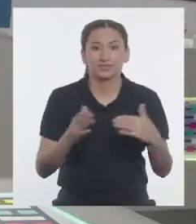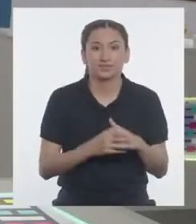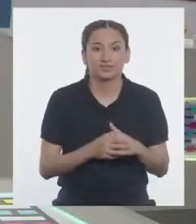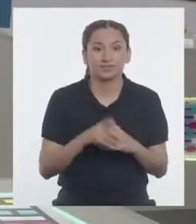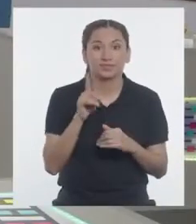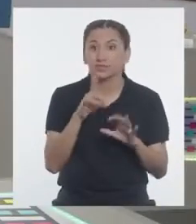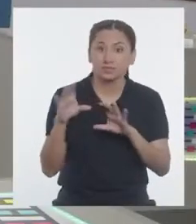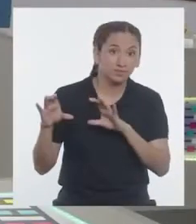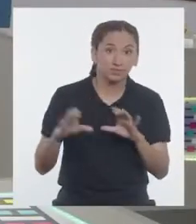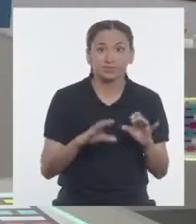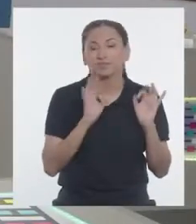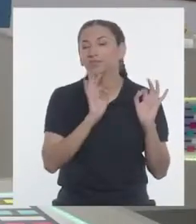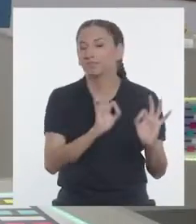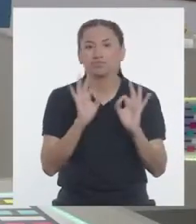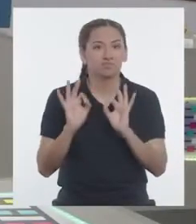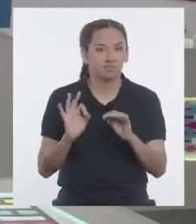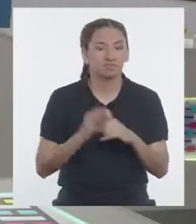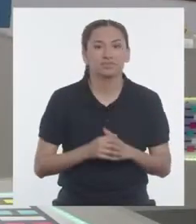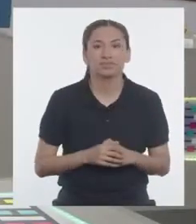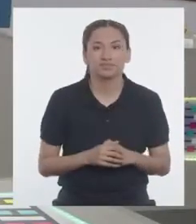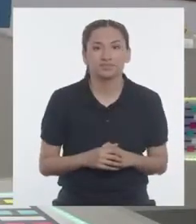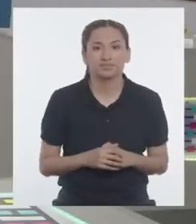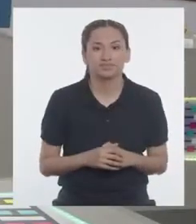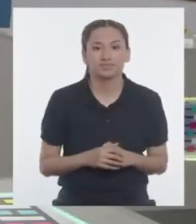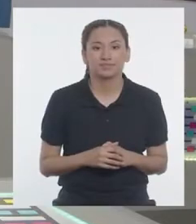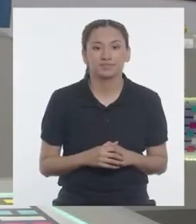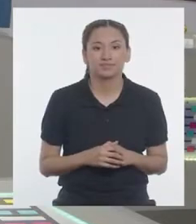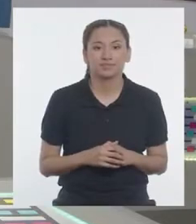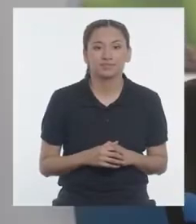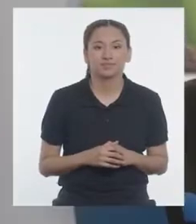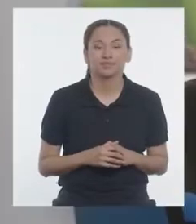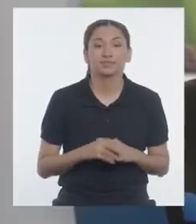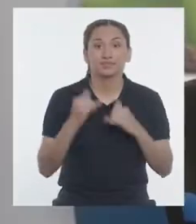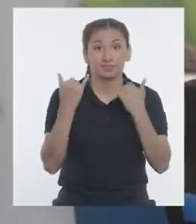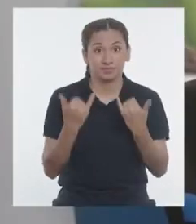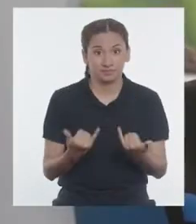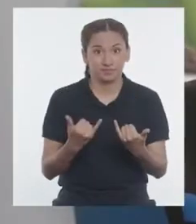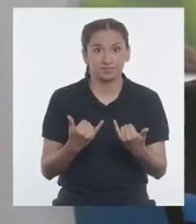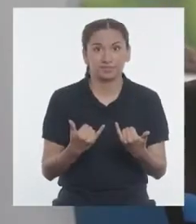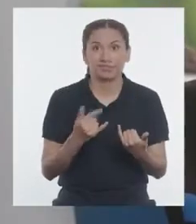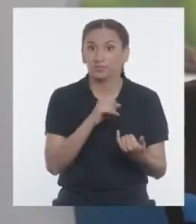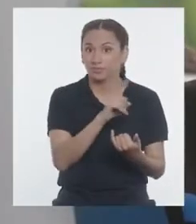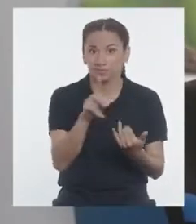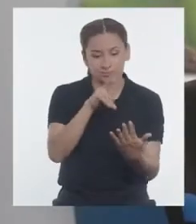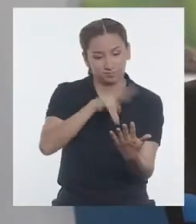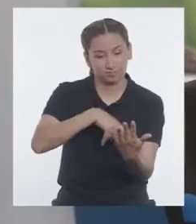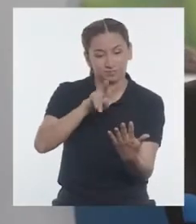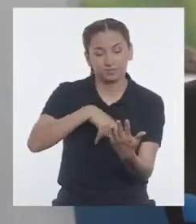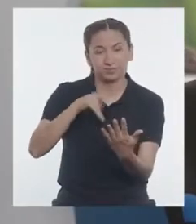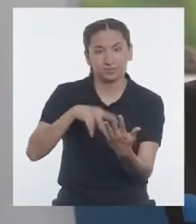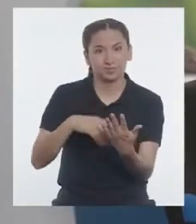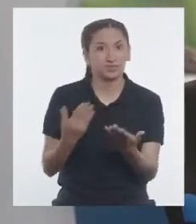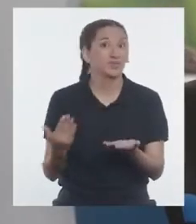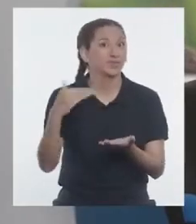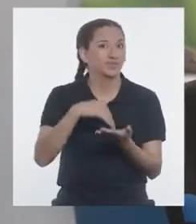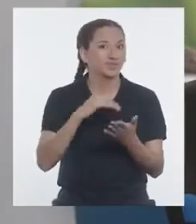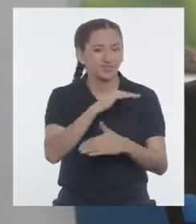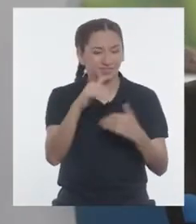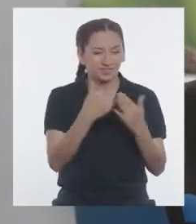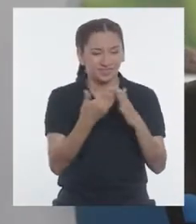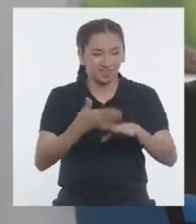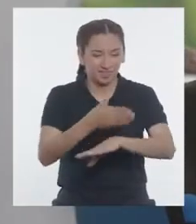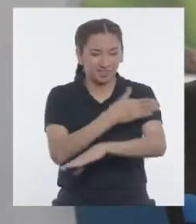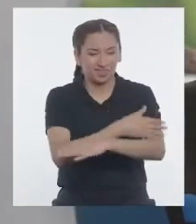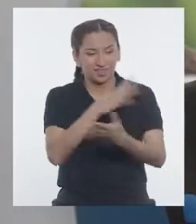chicas! ¡Lo hicieron espectacular! Y ahora, para repasar todo lo que hemos